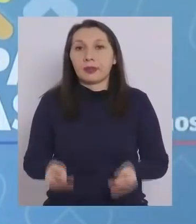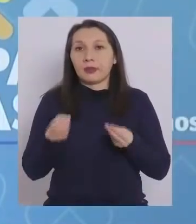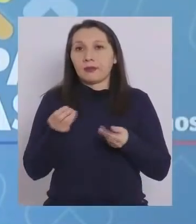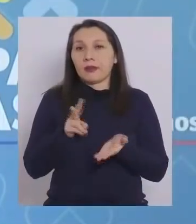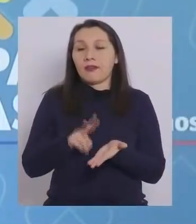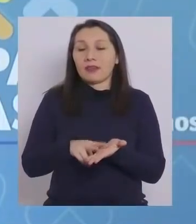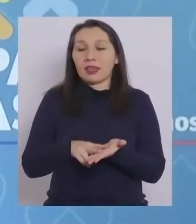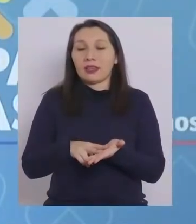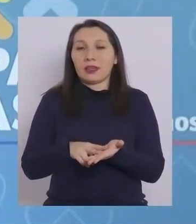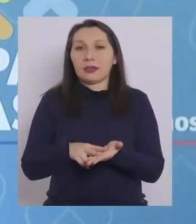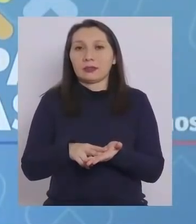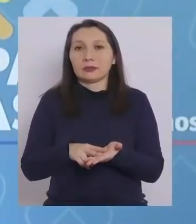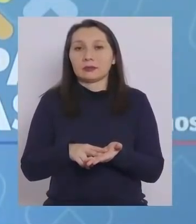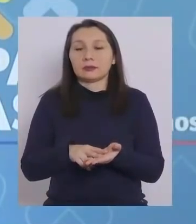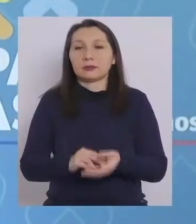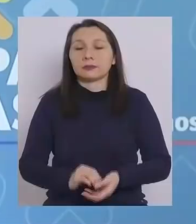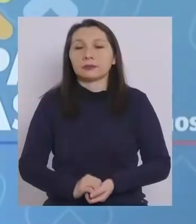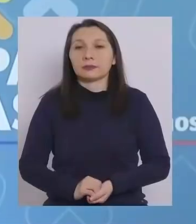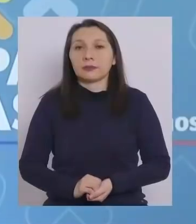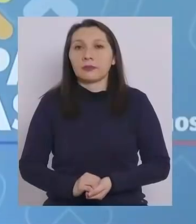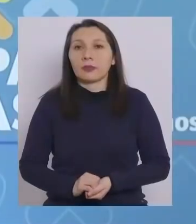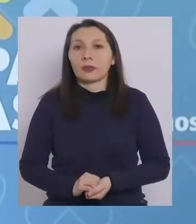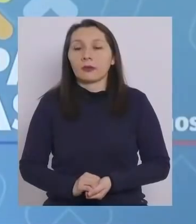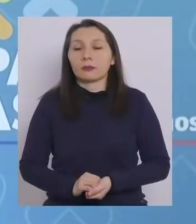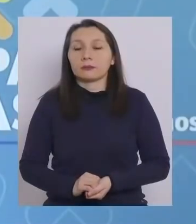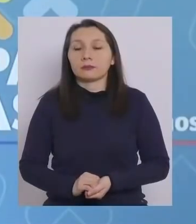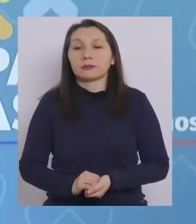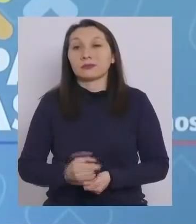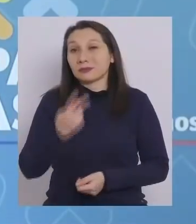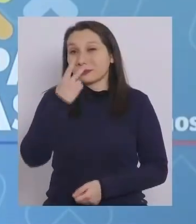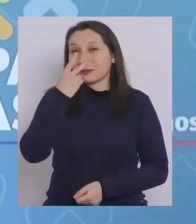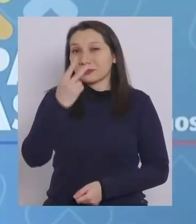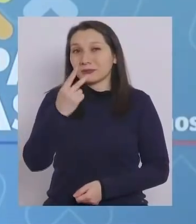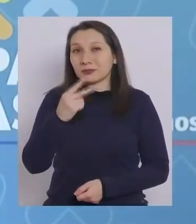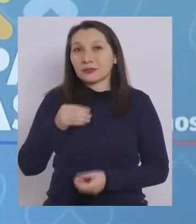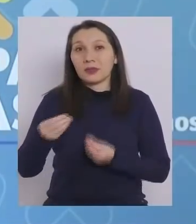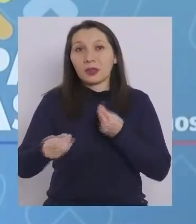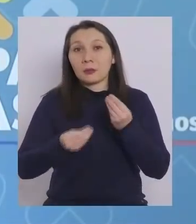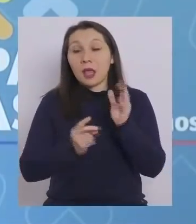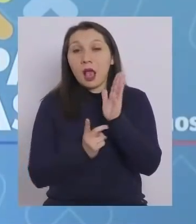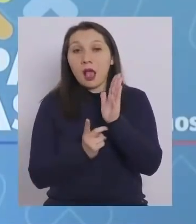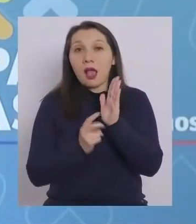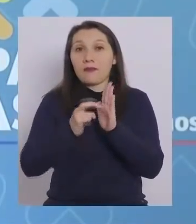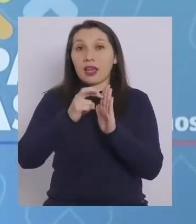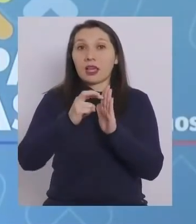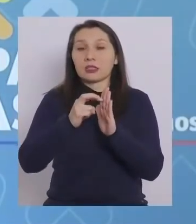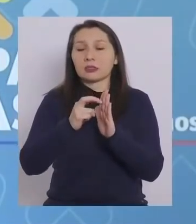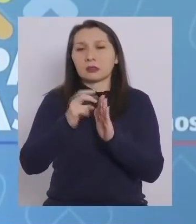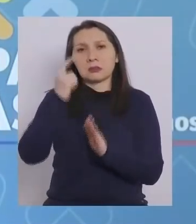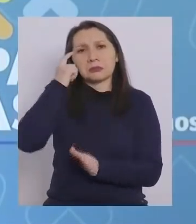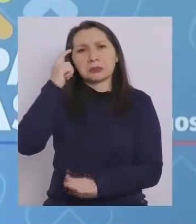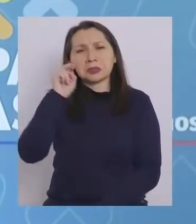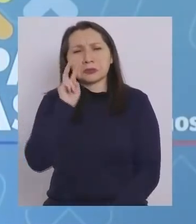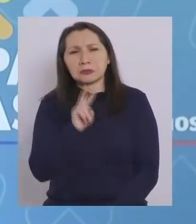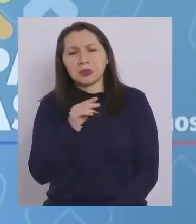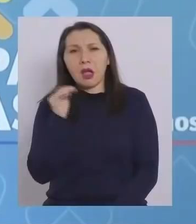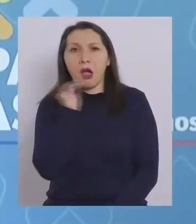que el hecho de que se considere que los avances son apresurados,